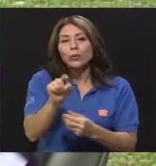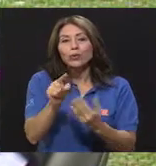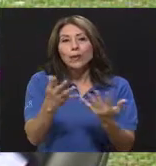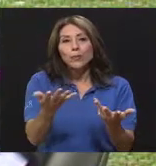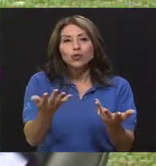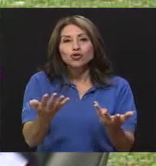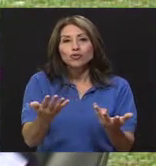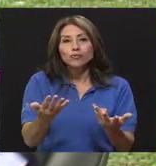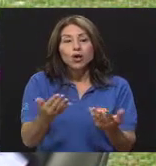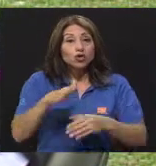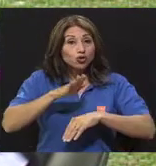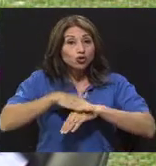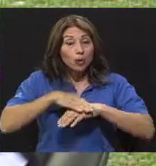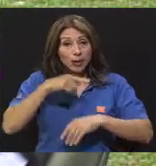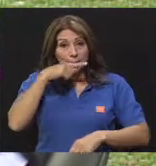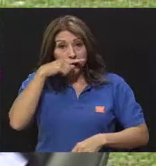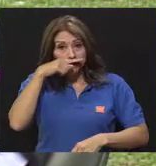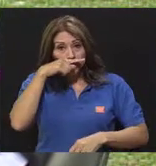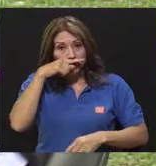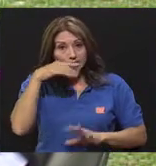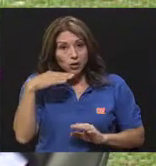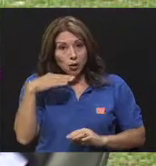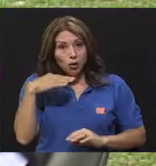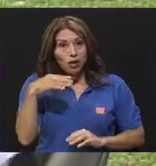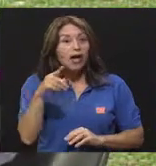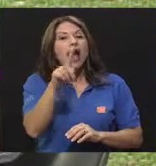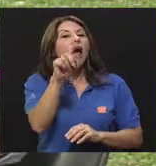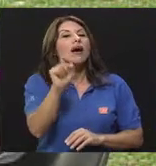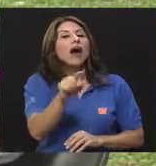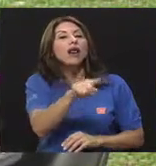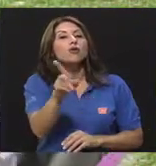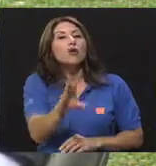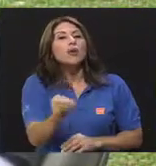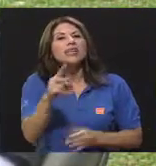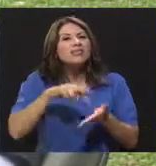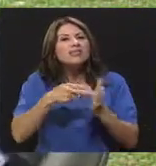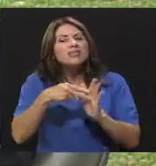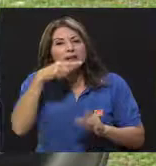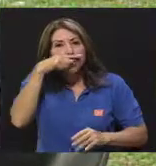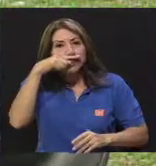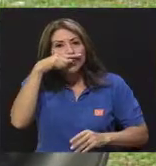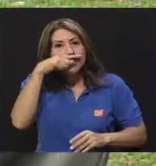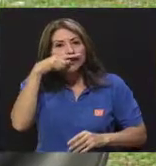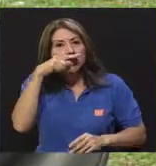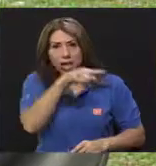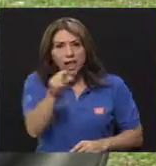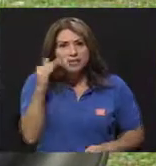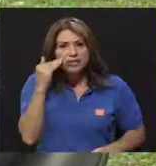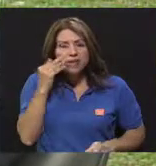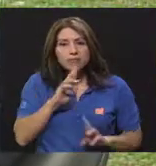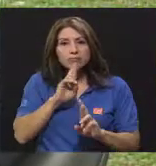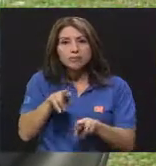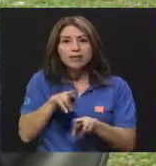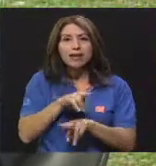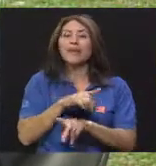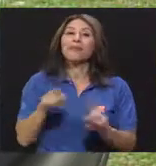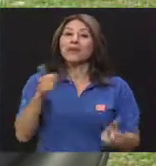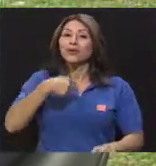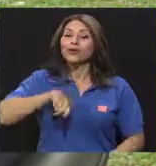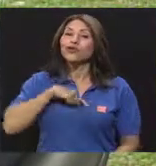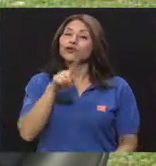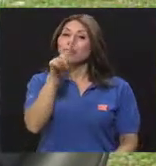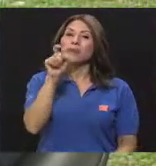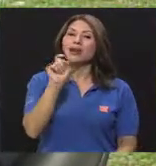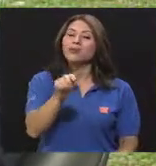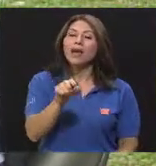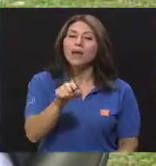acerca de la masturbación. Cuando les preguntamos qué es la masturbación. Todos saben qué es la masturbación. Pero cuando